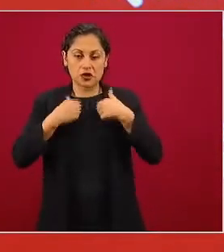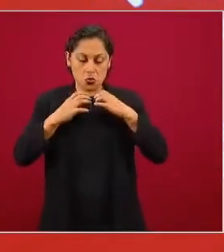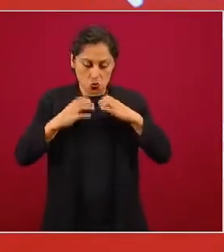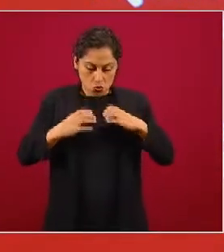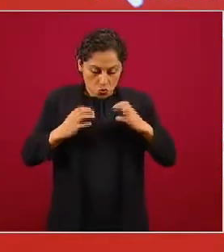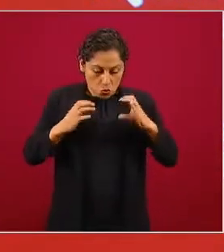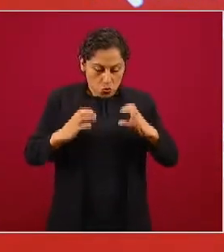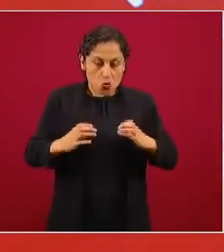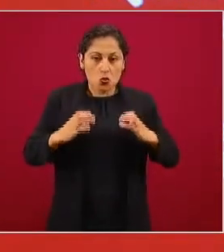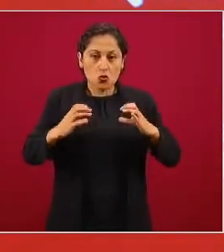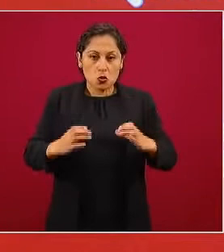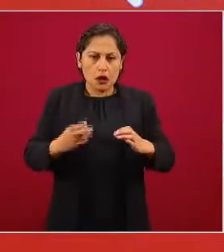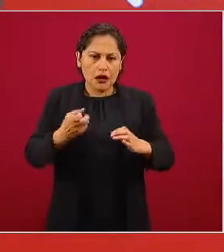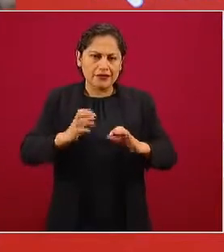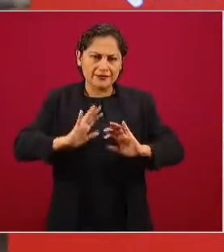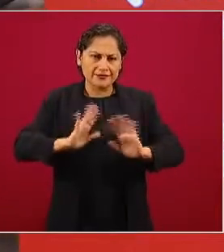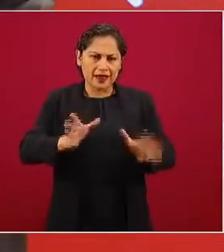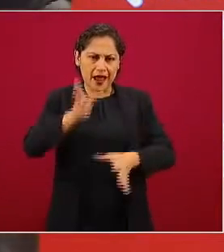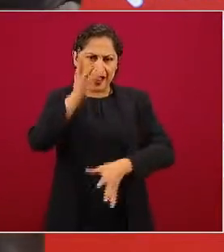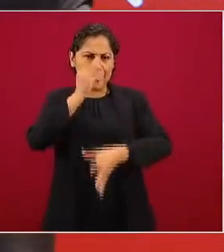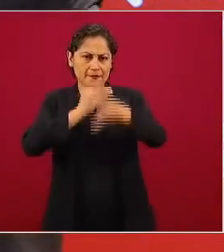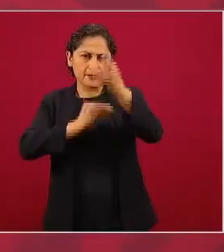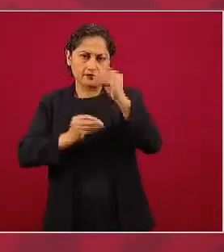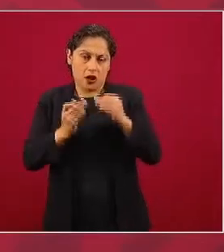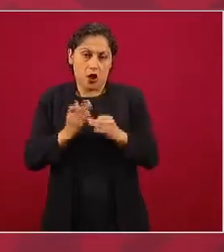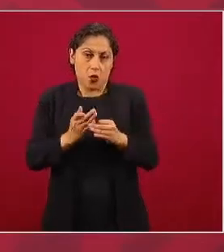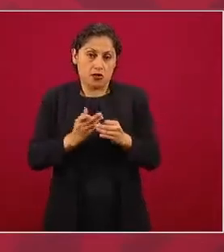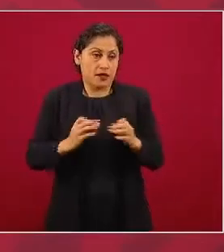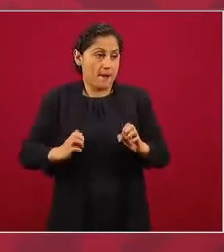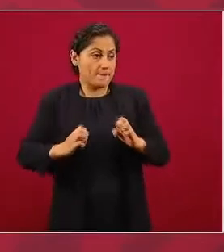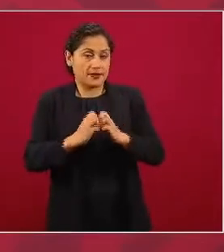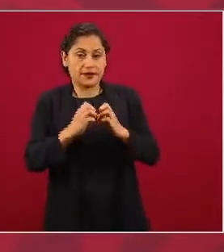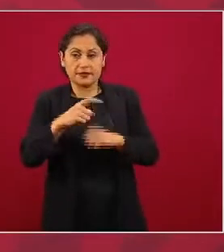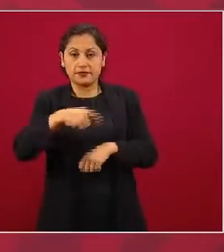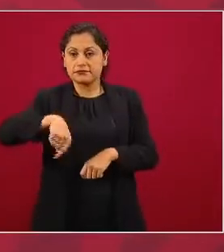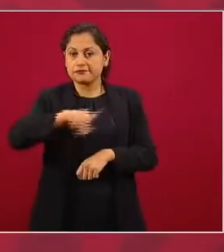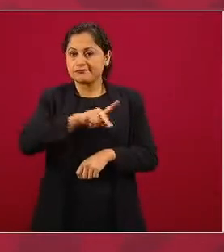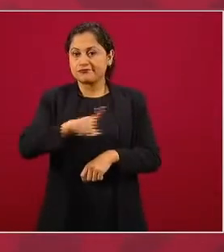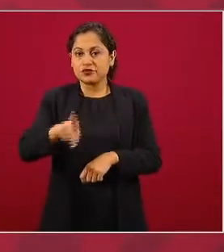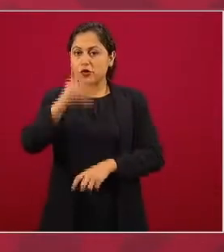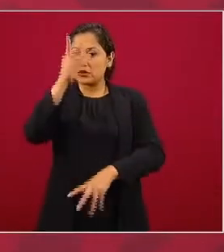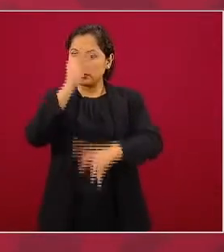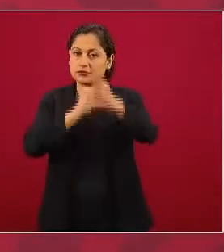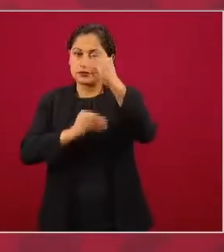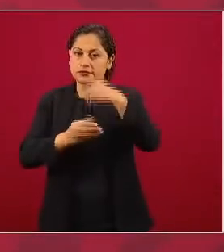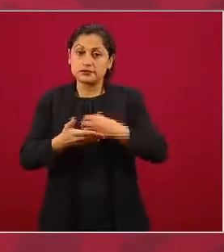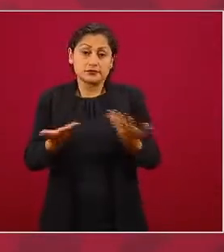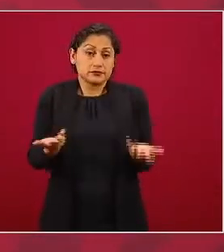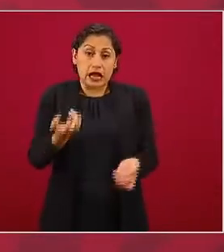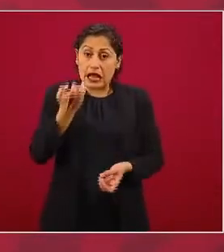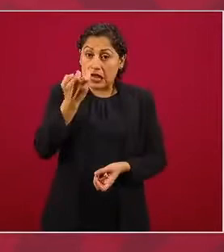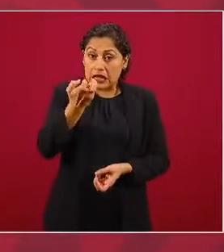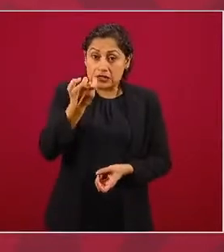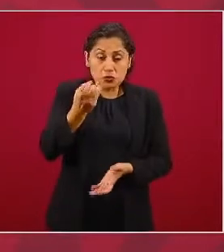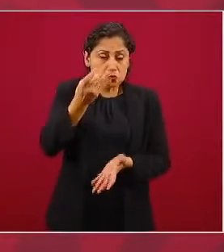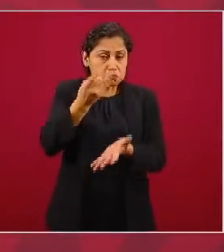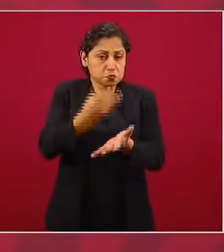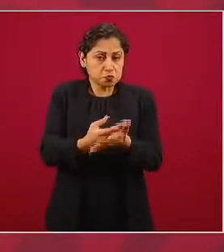que nos cuidemos, que cada uno de nosotros nos cuidemos, que no